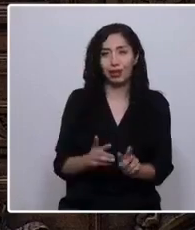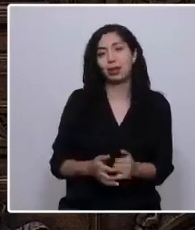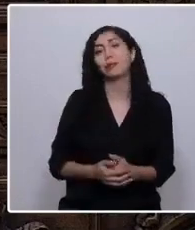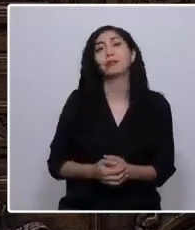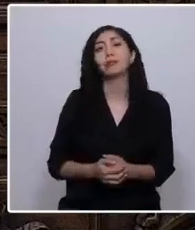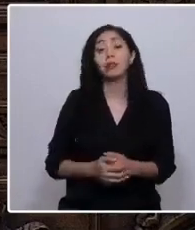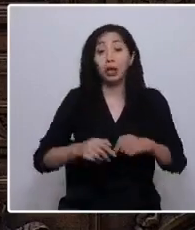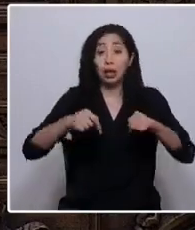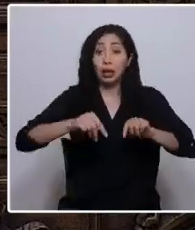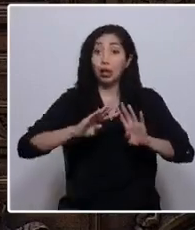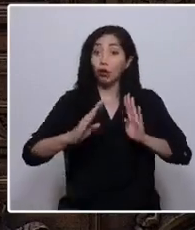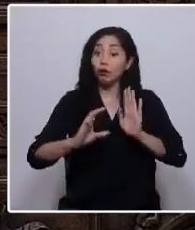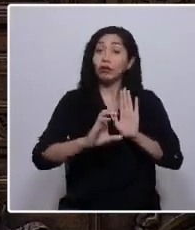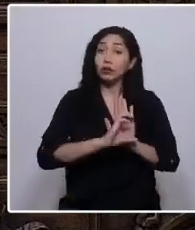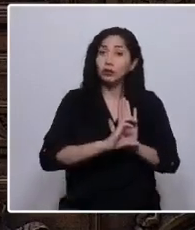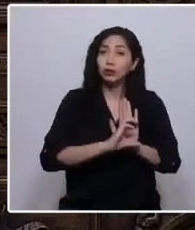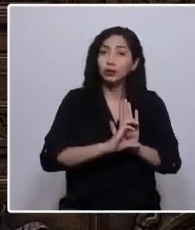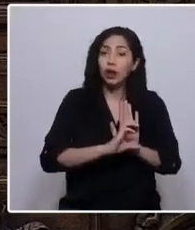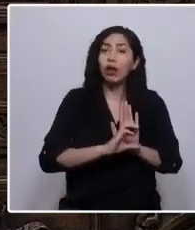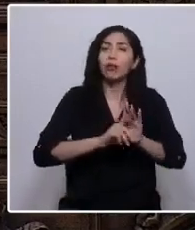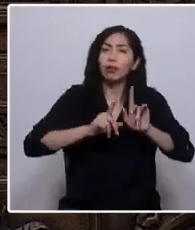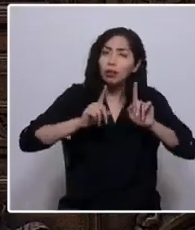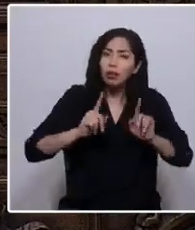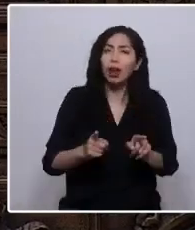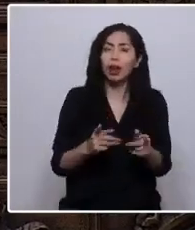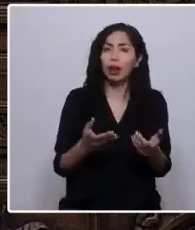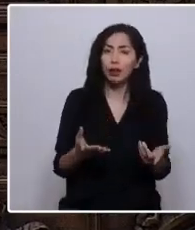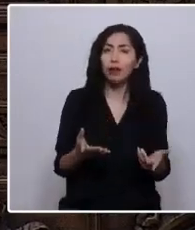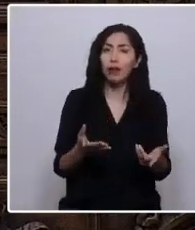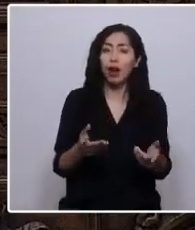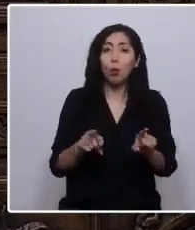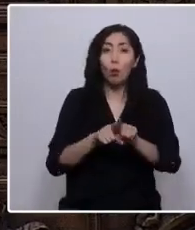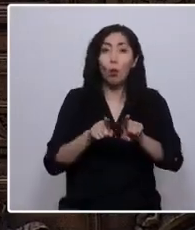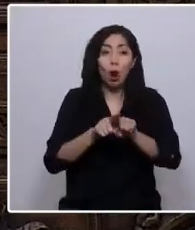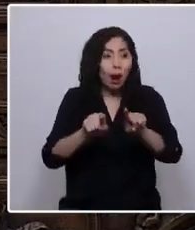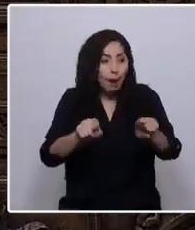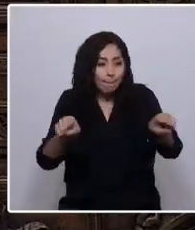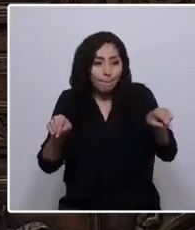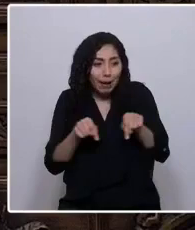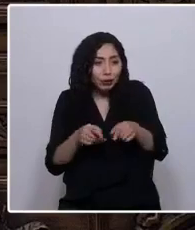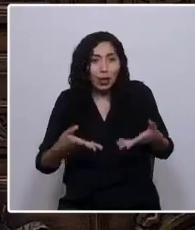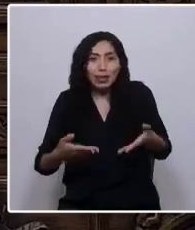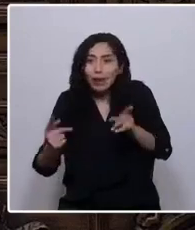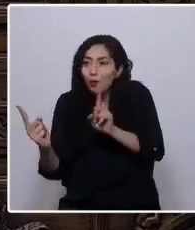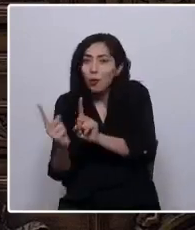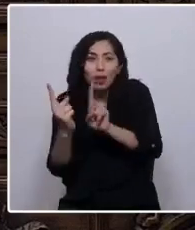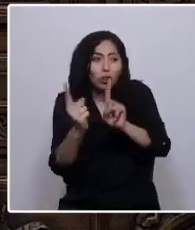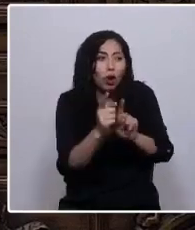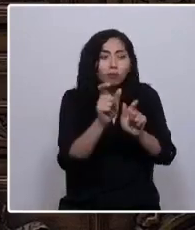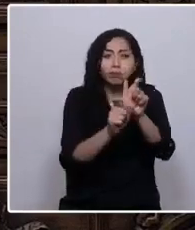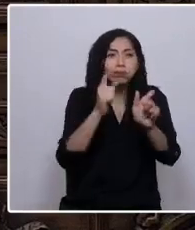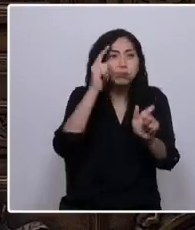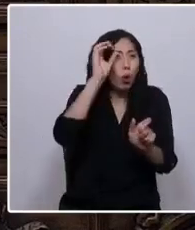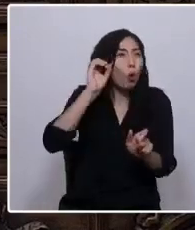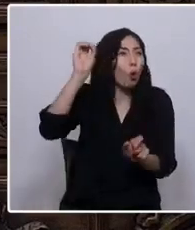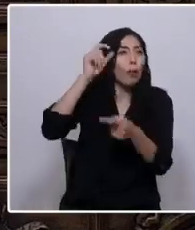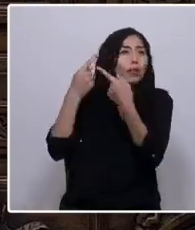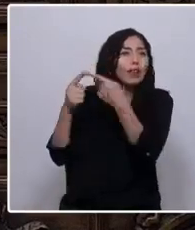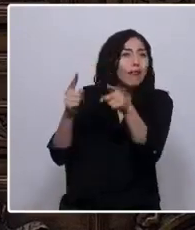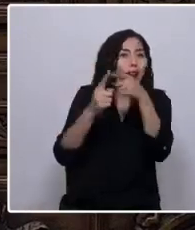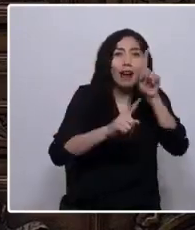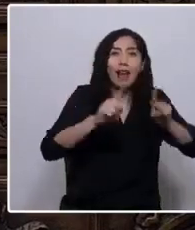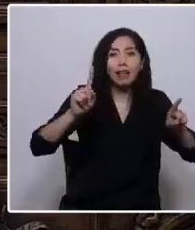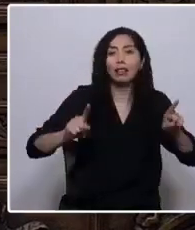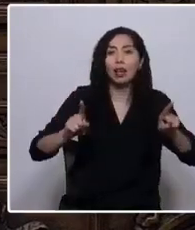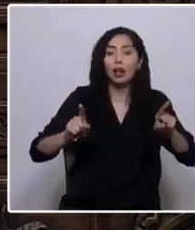Esta Convención debería ser un espacio de encuentro entre distintos, donde empecemos a